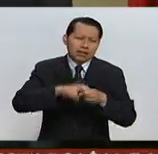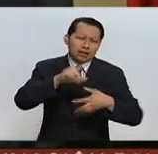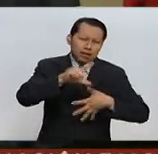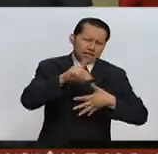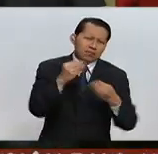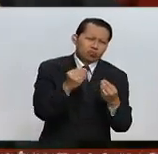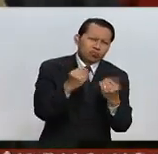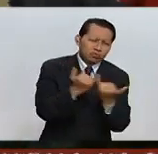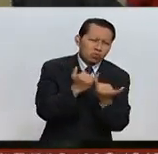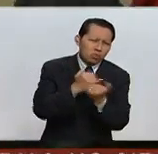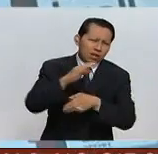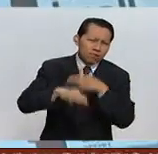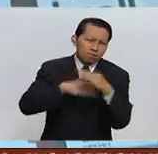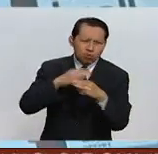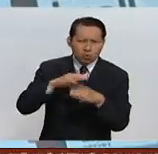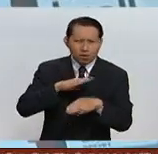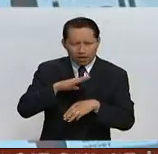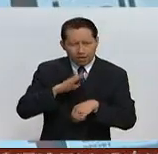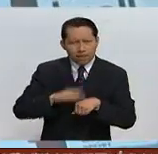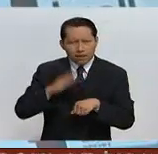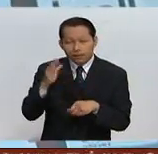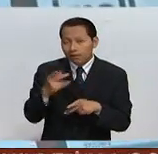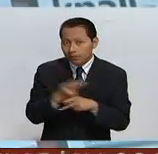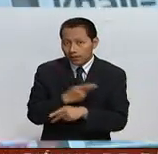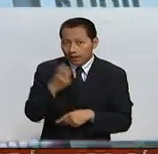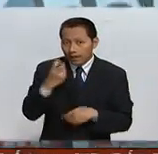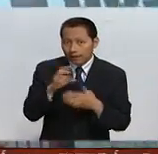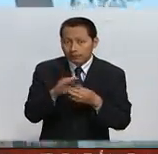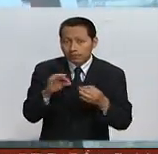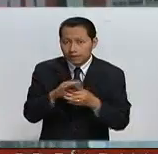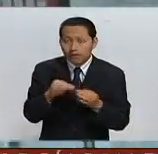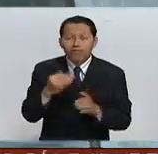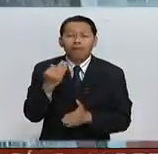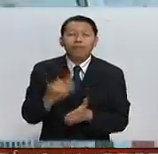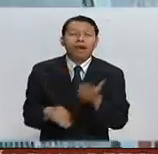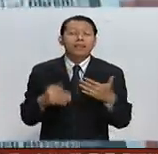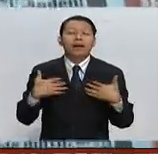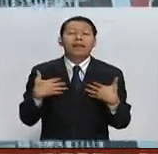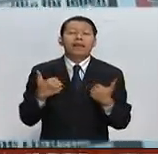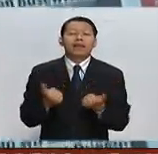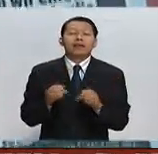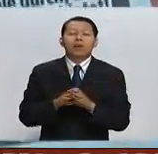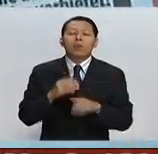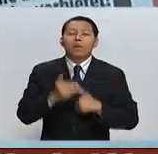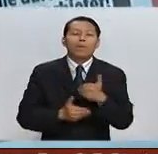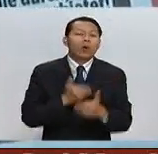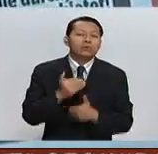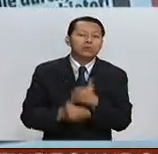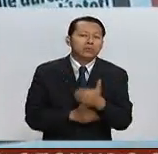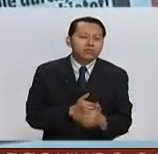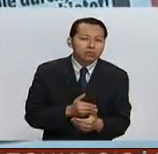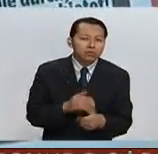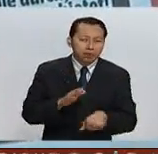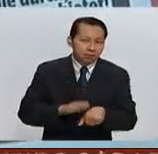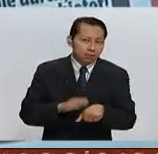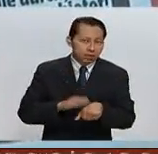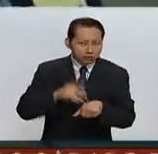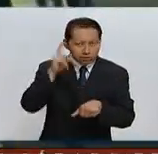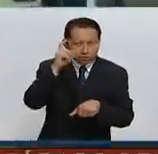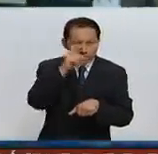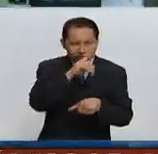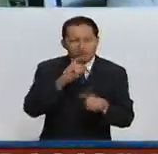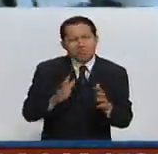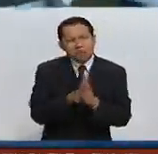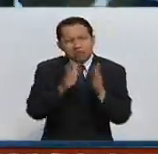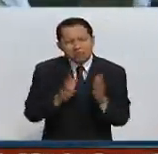y en el mundo otros tantos, ¿no? Y bueno, esto habla un poco de esa falta de entendimiento, de esos procesos mucho más complejos, donde